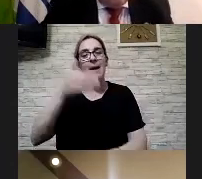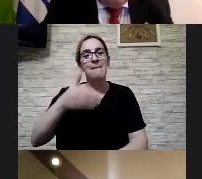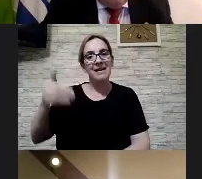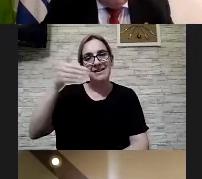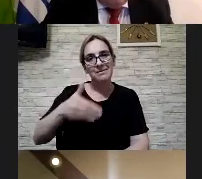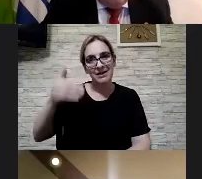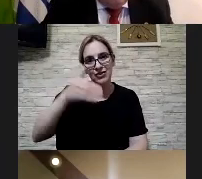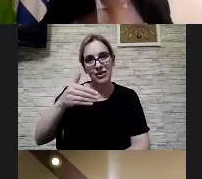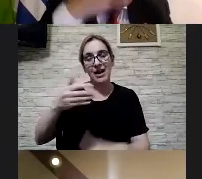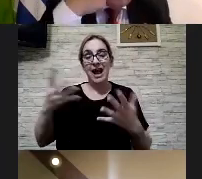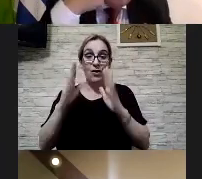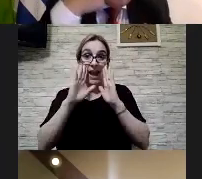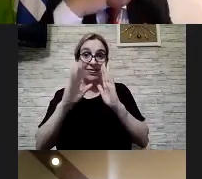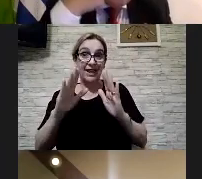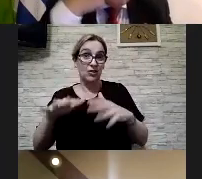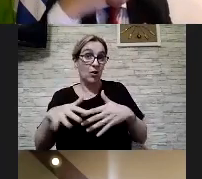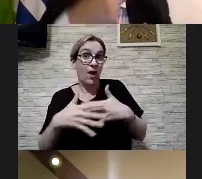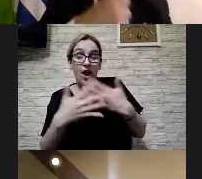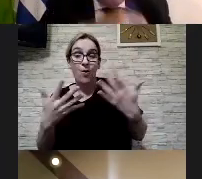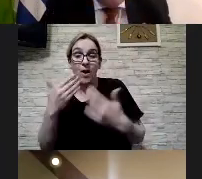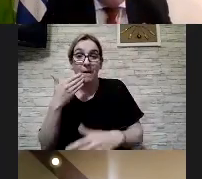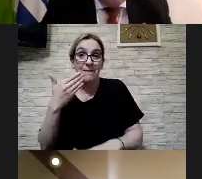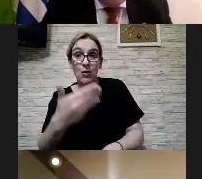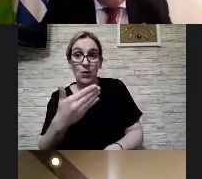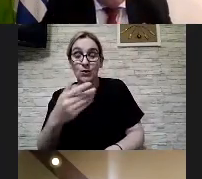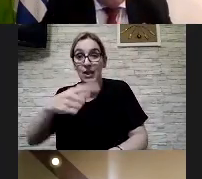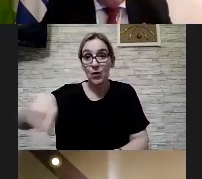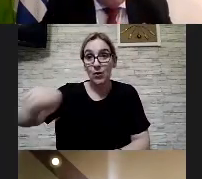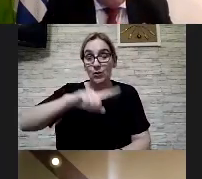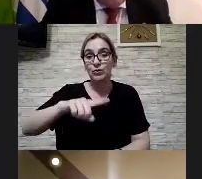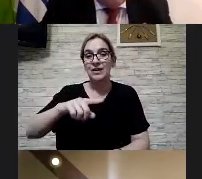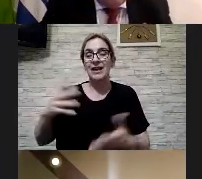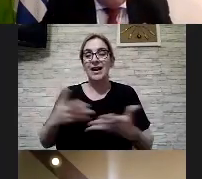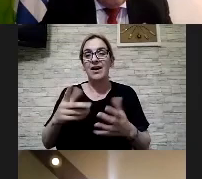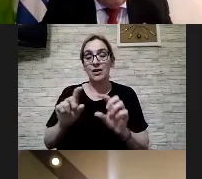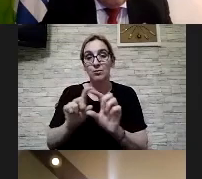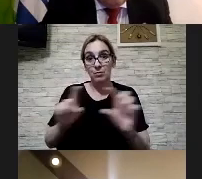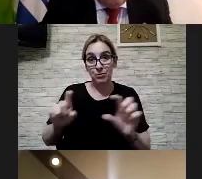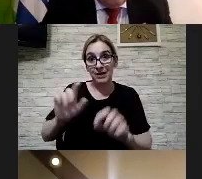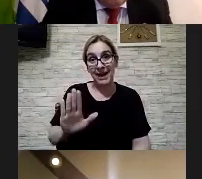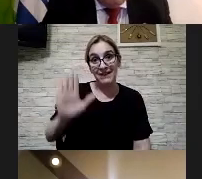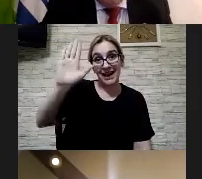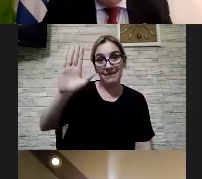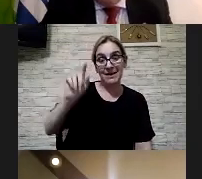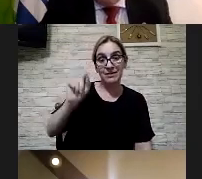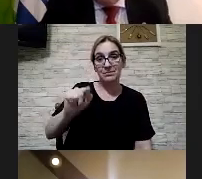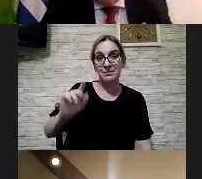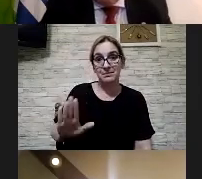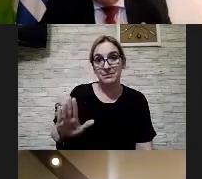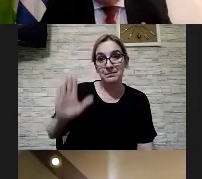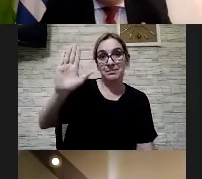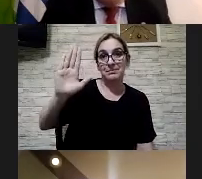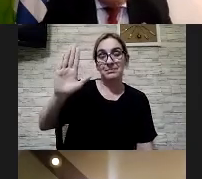que quedamos atentos a que vayan vieron ya la función de Zoom levantar la mano bueno a través de esa función lo vamos a hacer